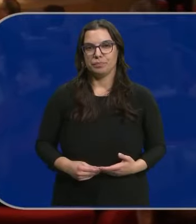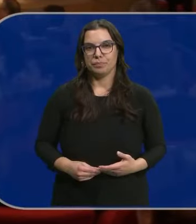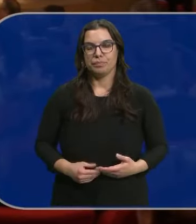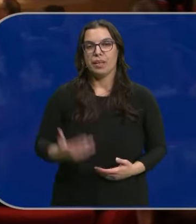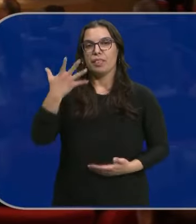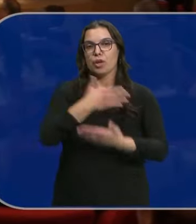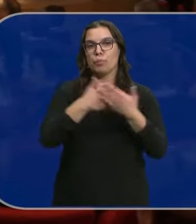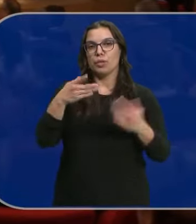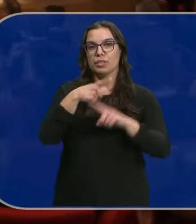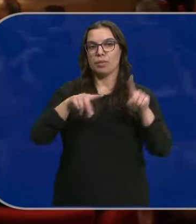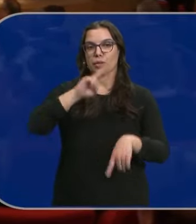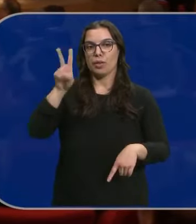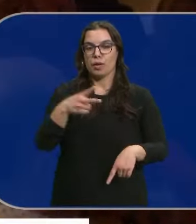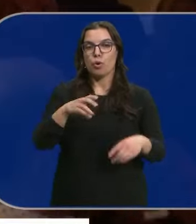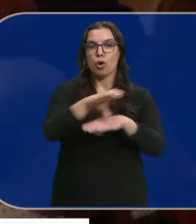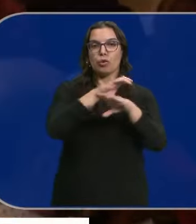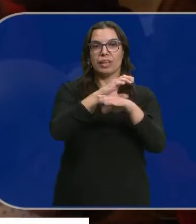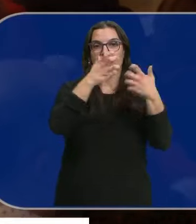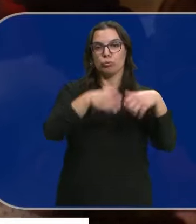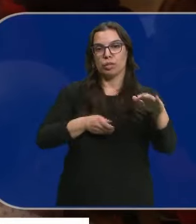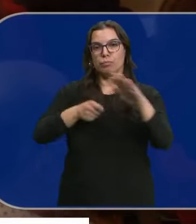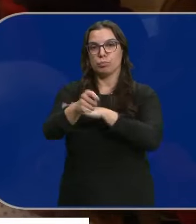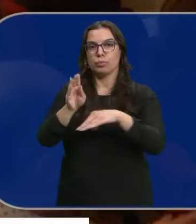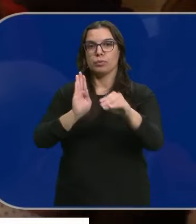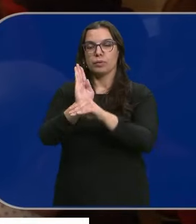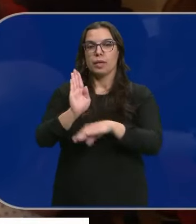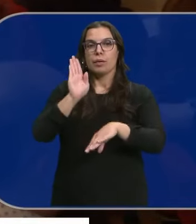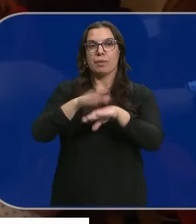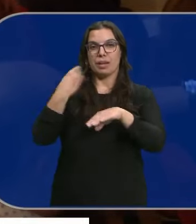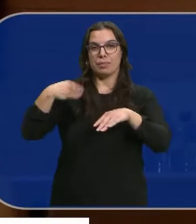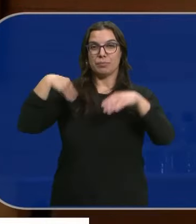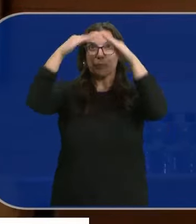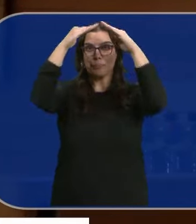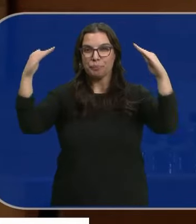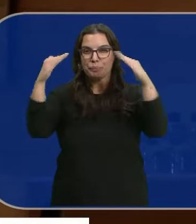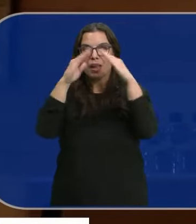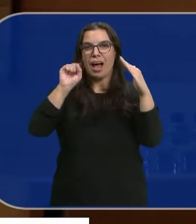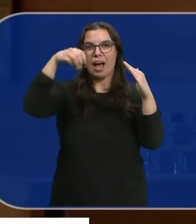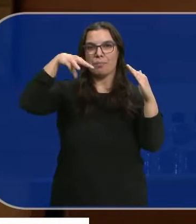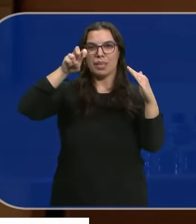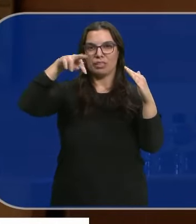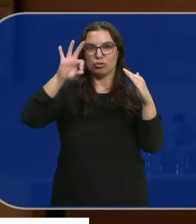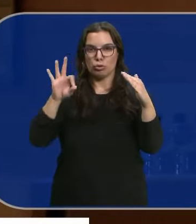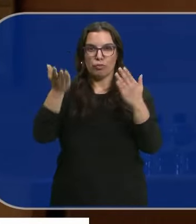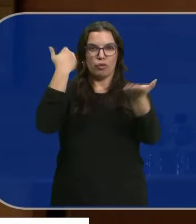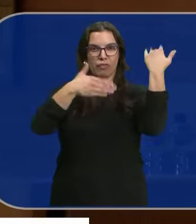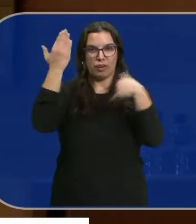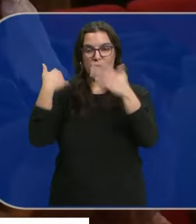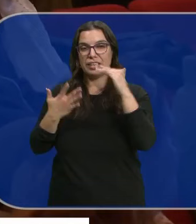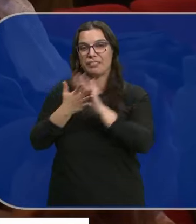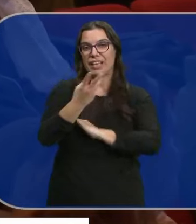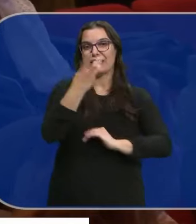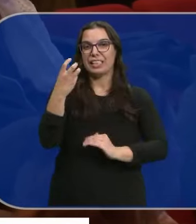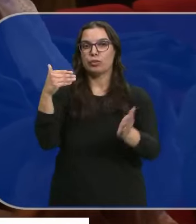5 millones y medio De euros Ha invertido La Consejería De Industria En retirar Cubiertas De amianto Entre este año Y el anterior Eso significa 300